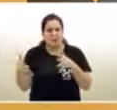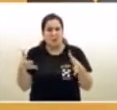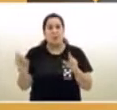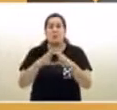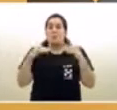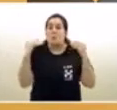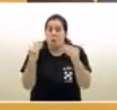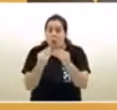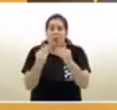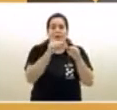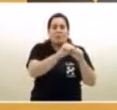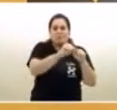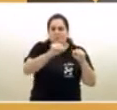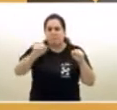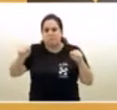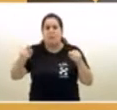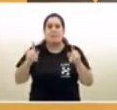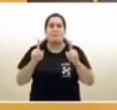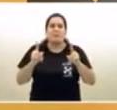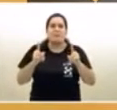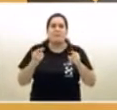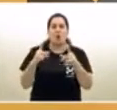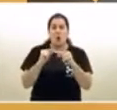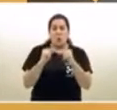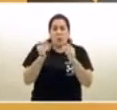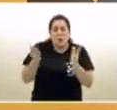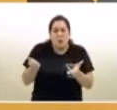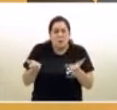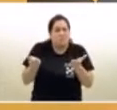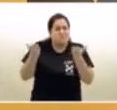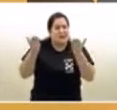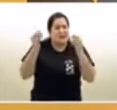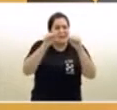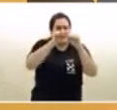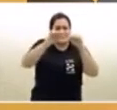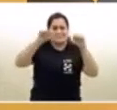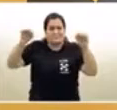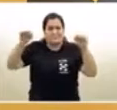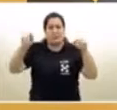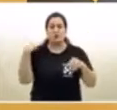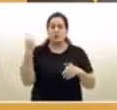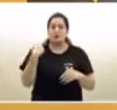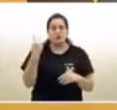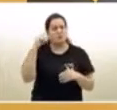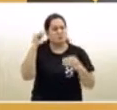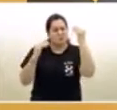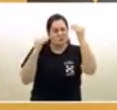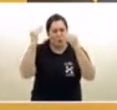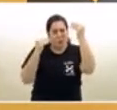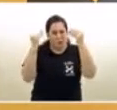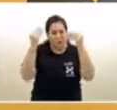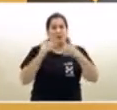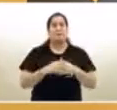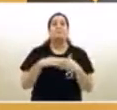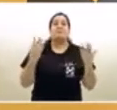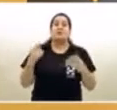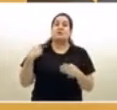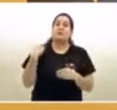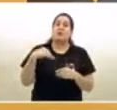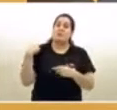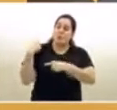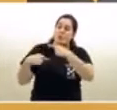ahora estabilizado en un nivel alto de casos, que es lo que nos preocupa. Por eso es que tenemos que seguir trabajando,